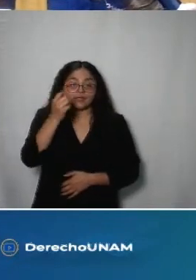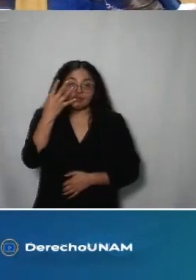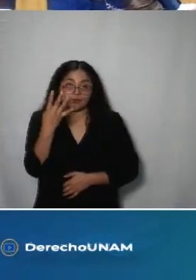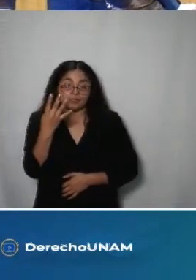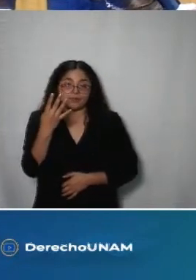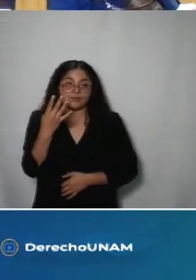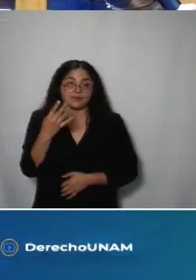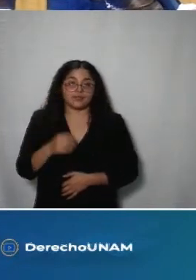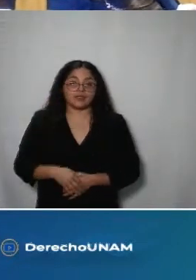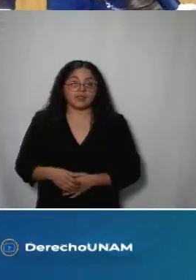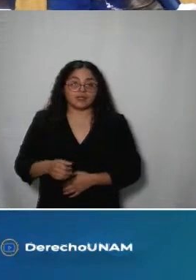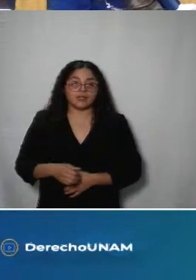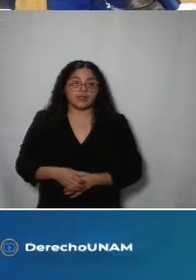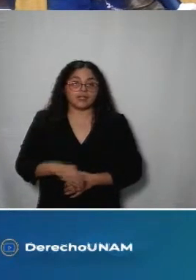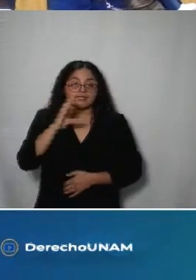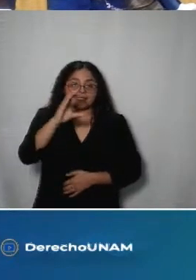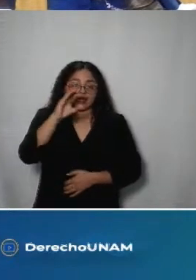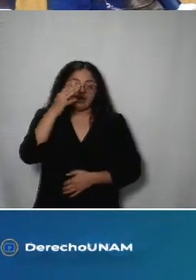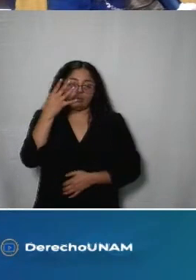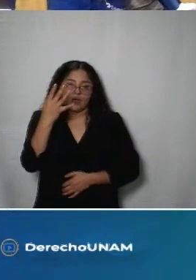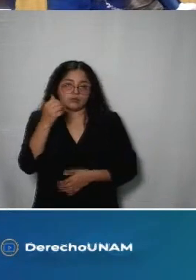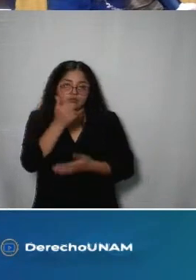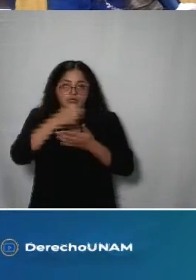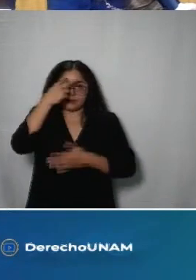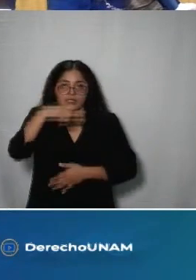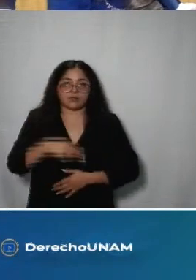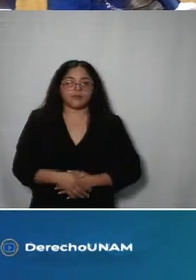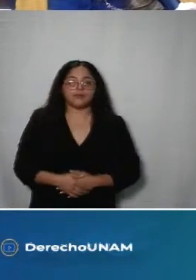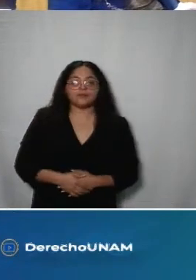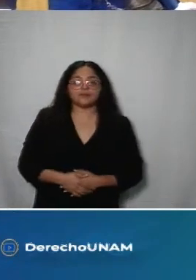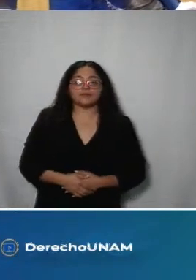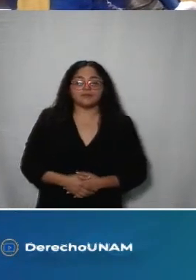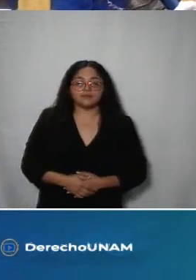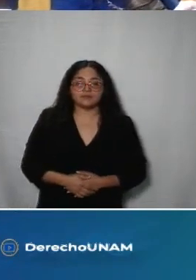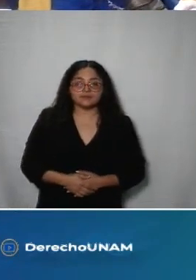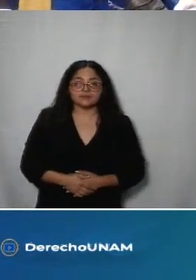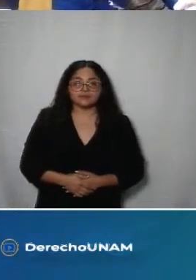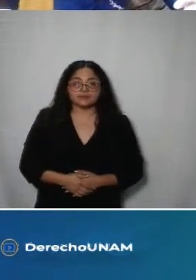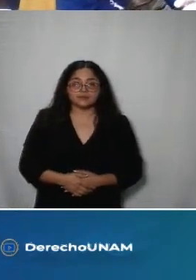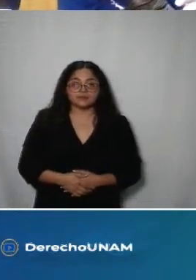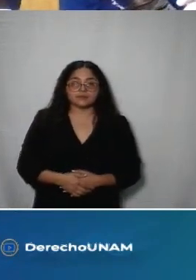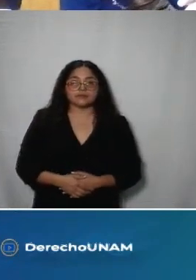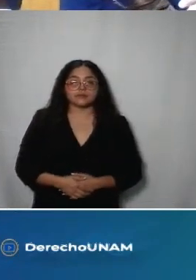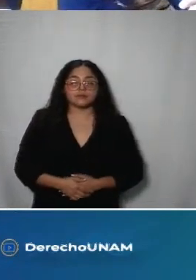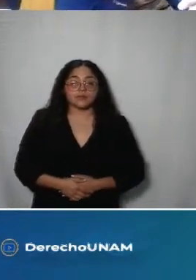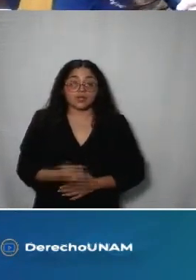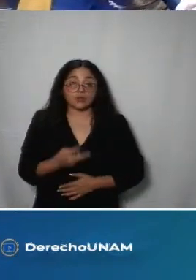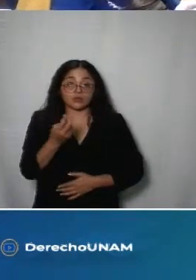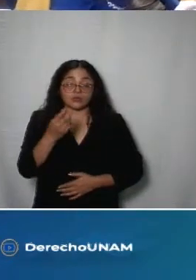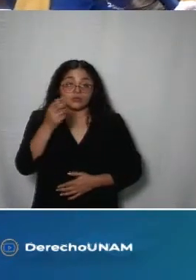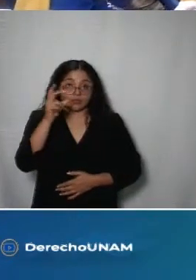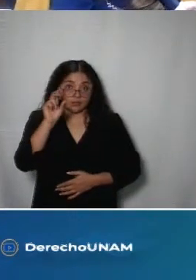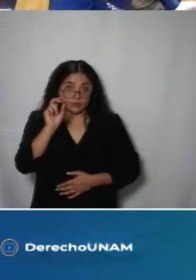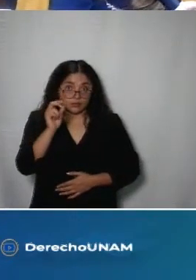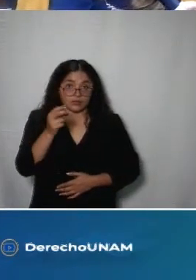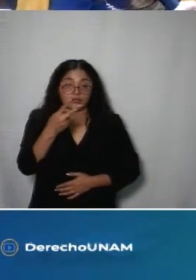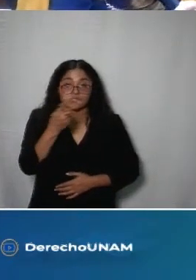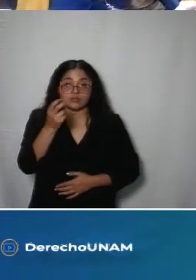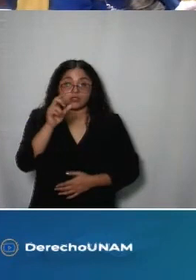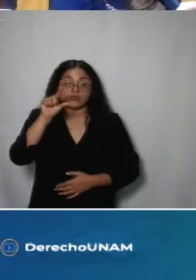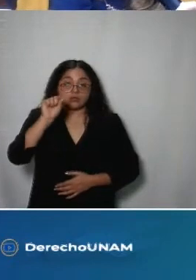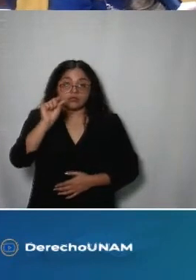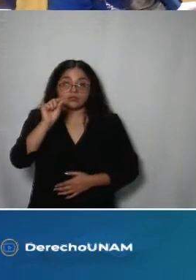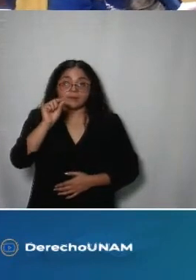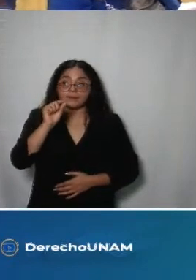224 del Centro de Comando, Control, Cómputo, Comunicaciones y Contacto Ciudadano de la Ciudad de México 230 y